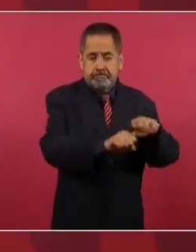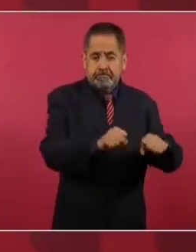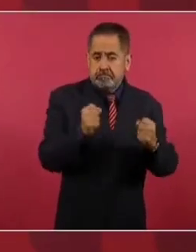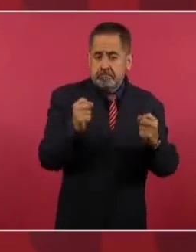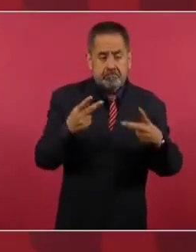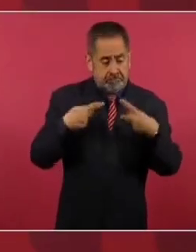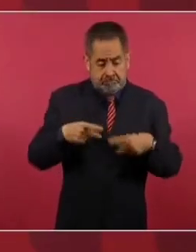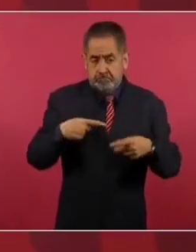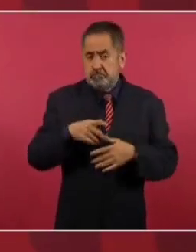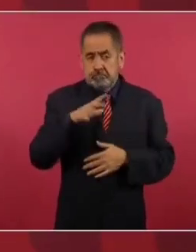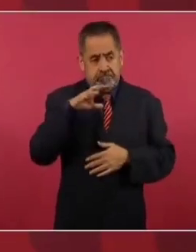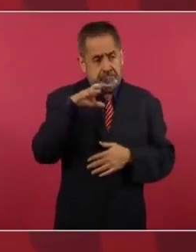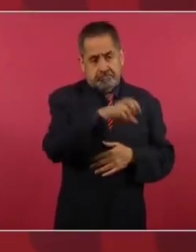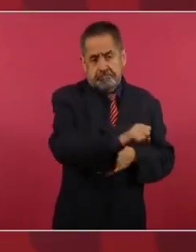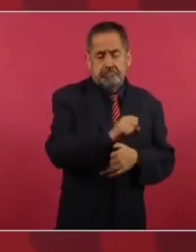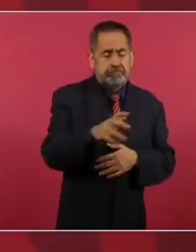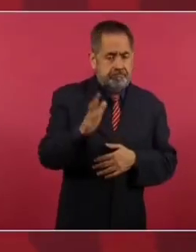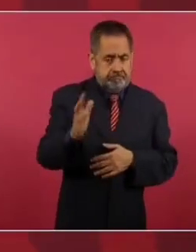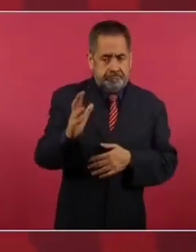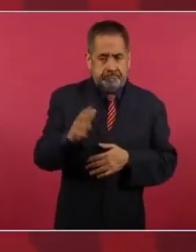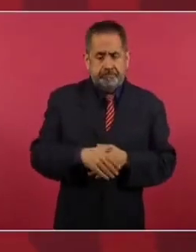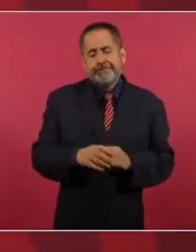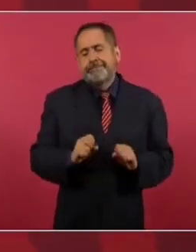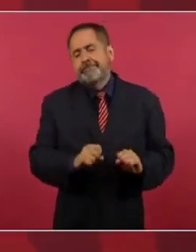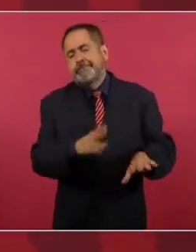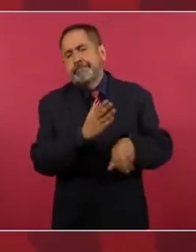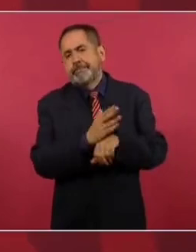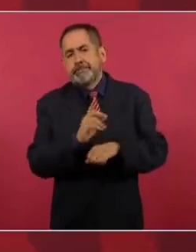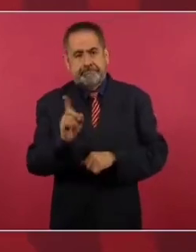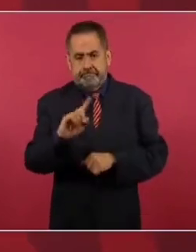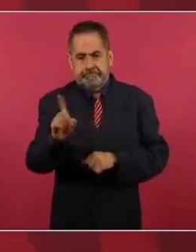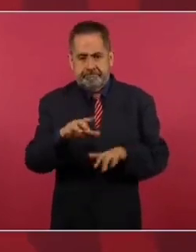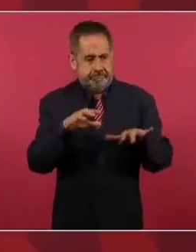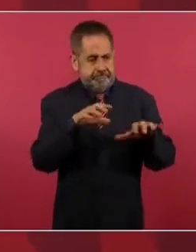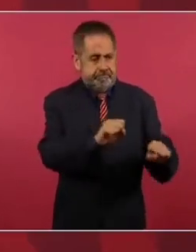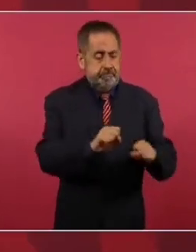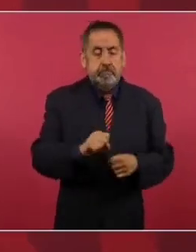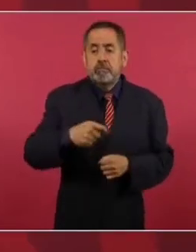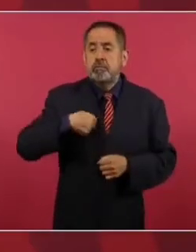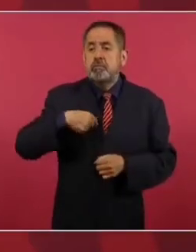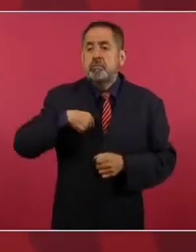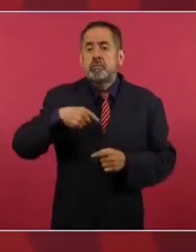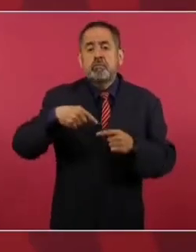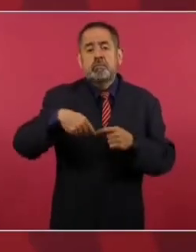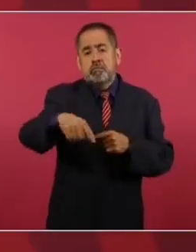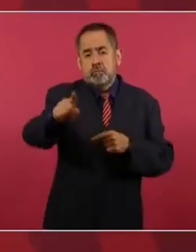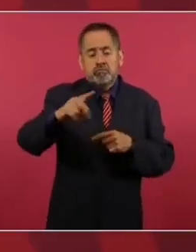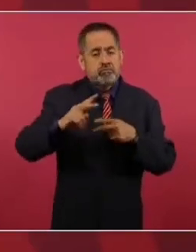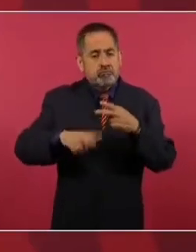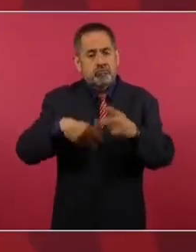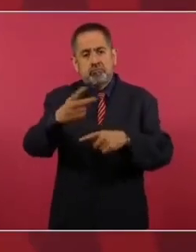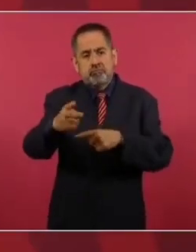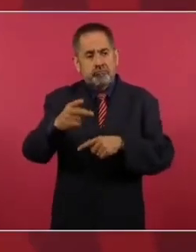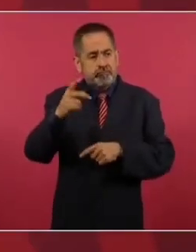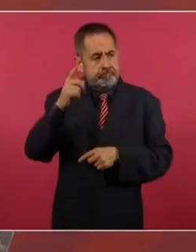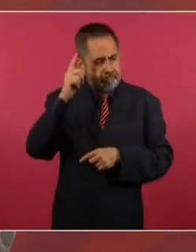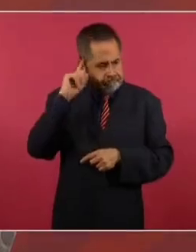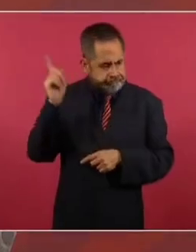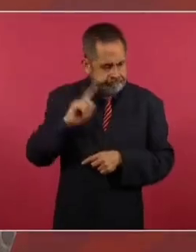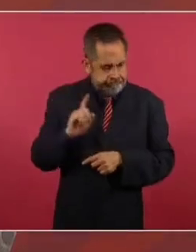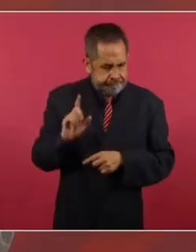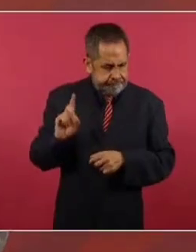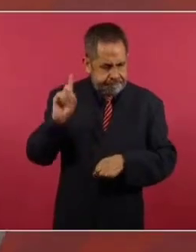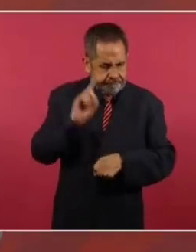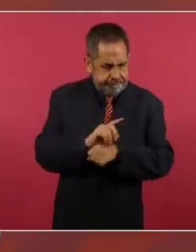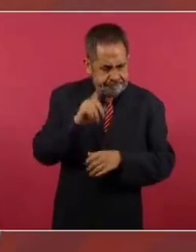no hay impunidad y yo voy a estar por allá. ¿Cuándo va? Vamos a estar